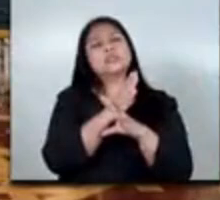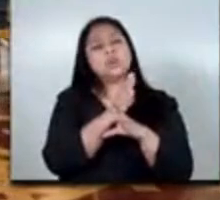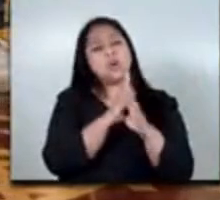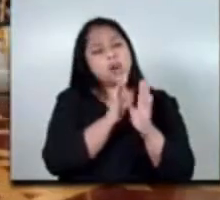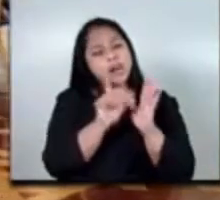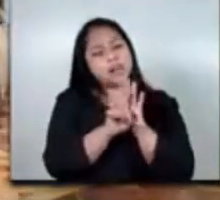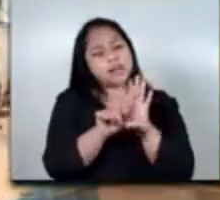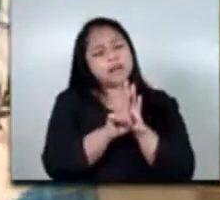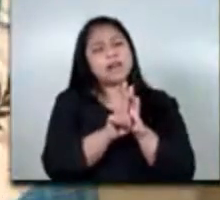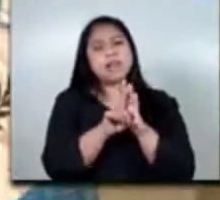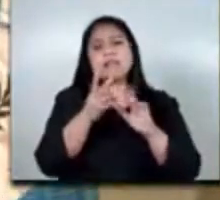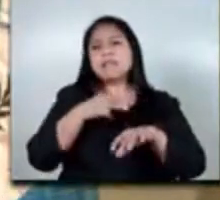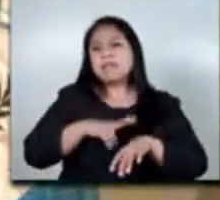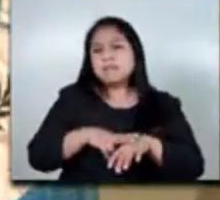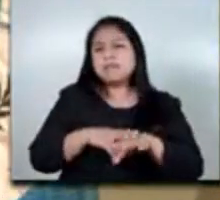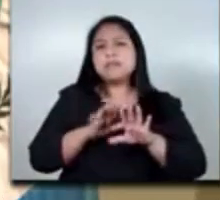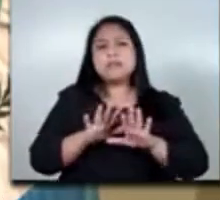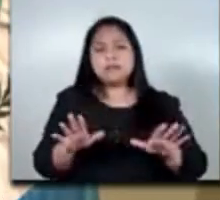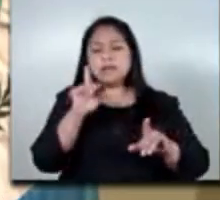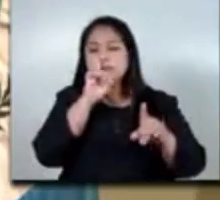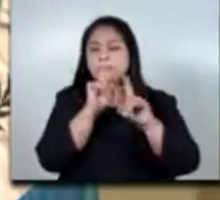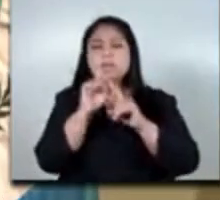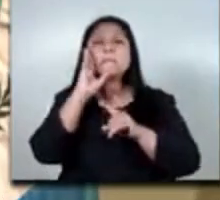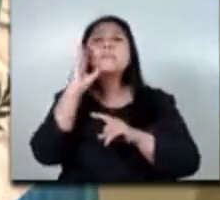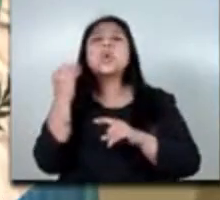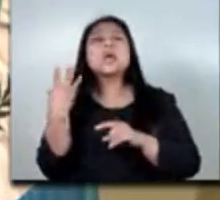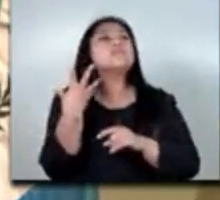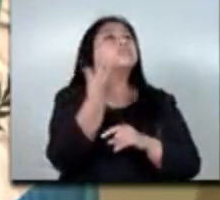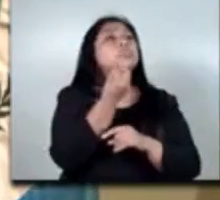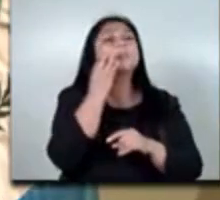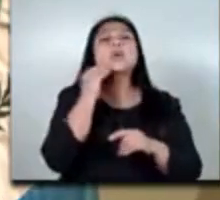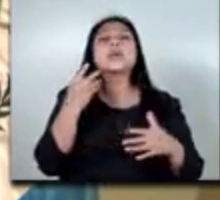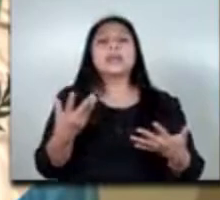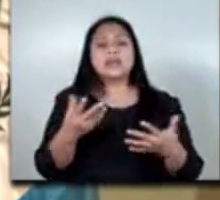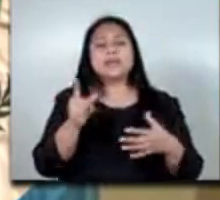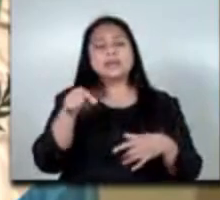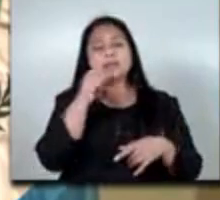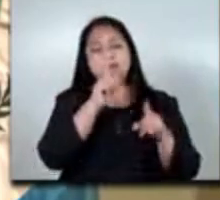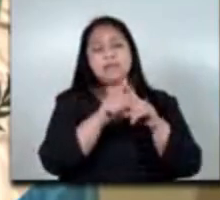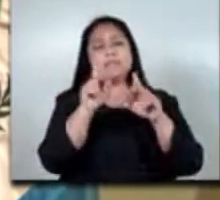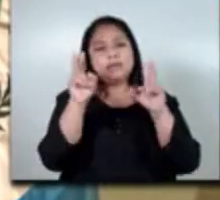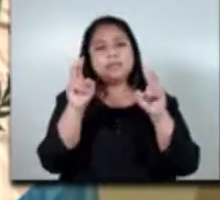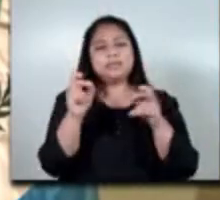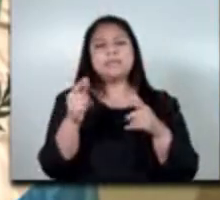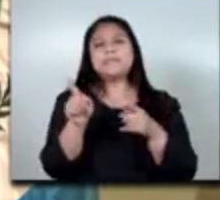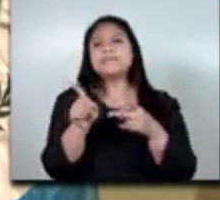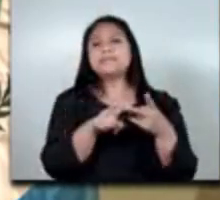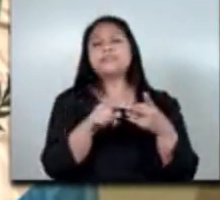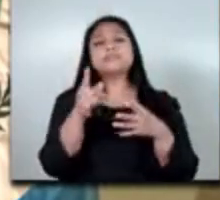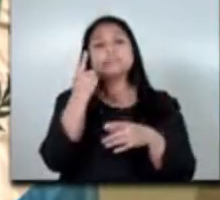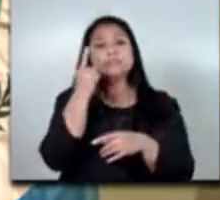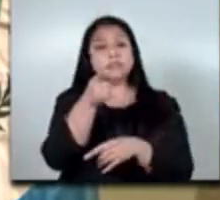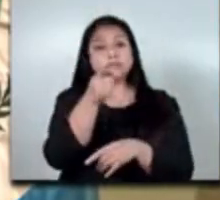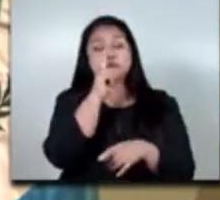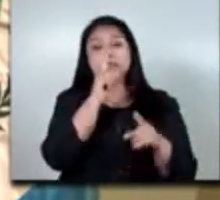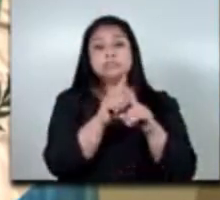regular y abordar sus causas fundamentales por eso también uno de los elementos claves para